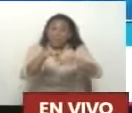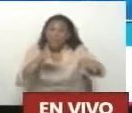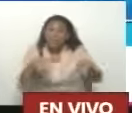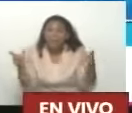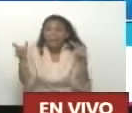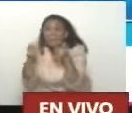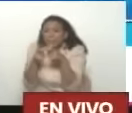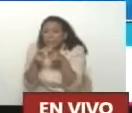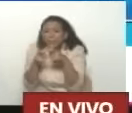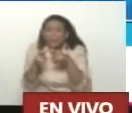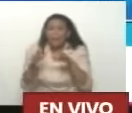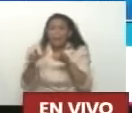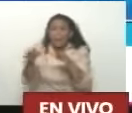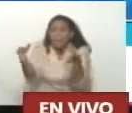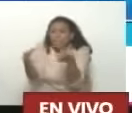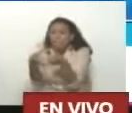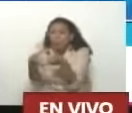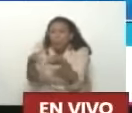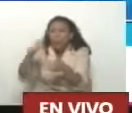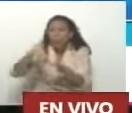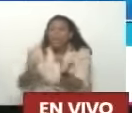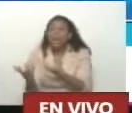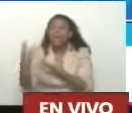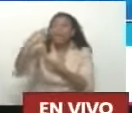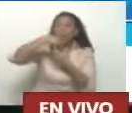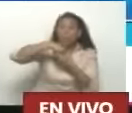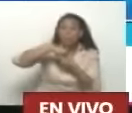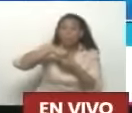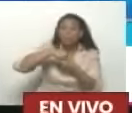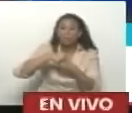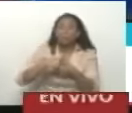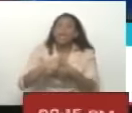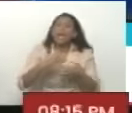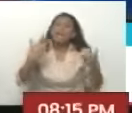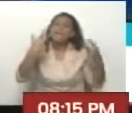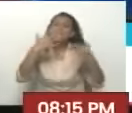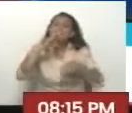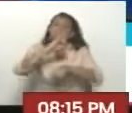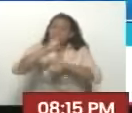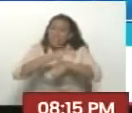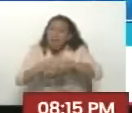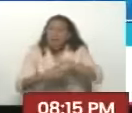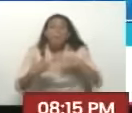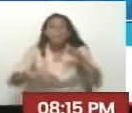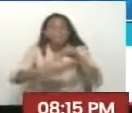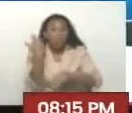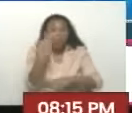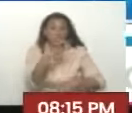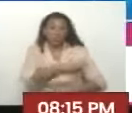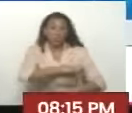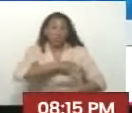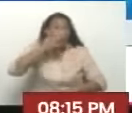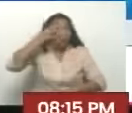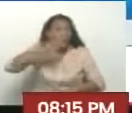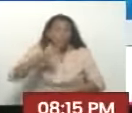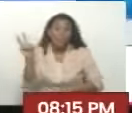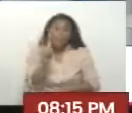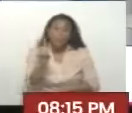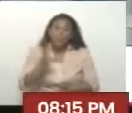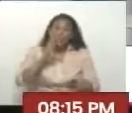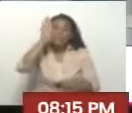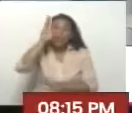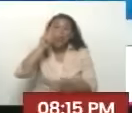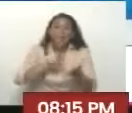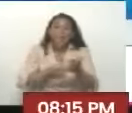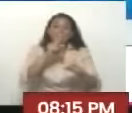Y minorías Incluidas Sigue Chávez El modelo De sociedad Original De la Venezuela Del siglo